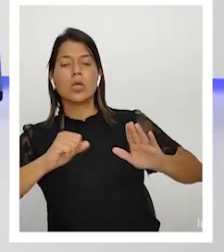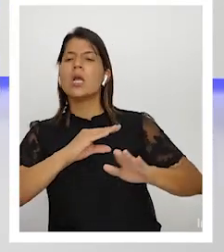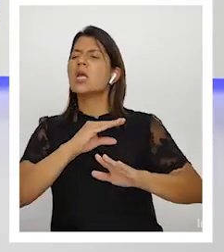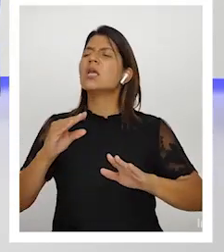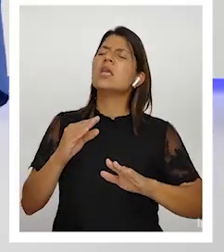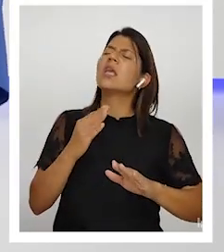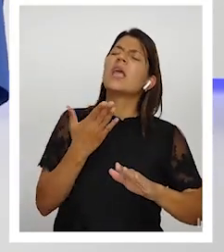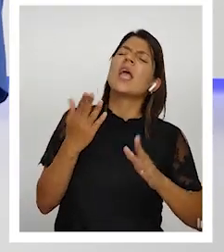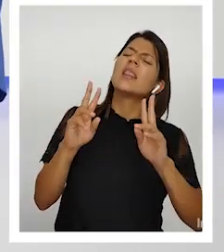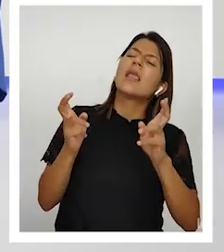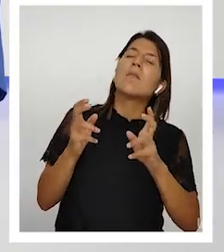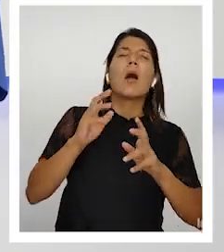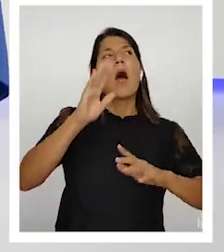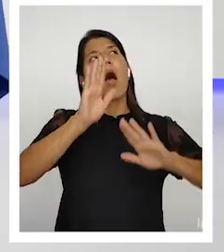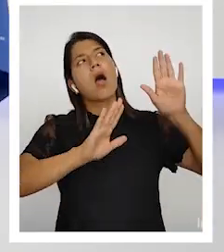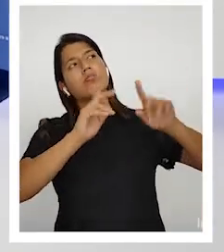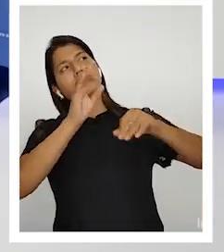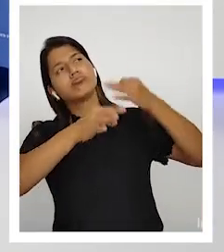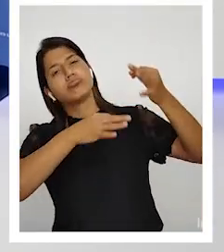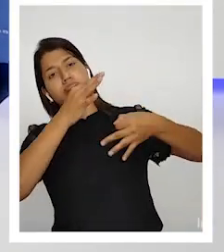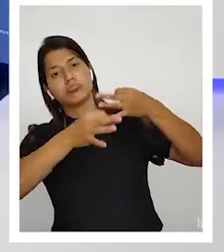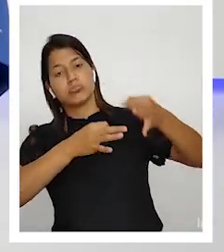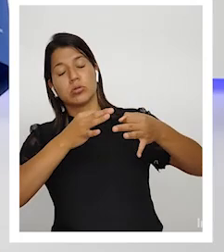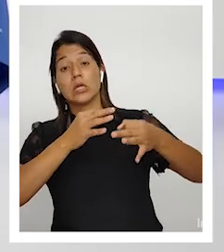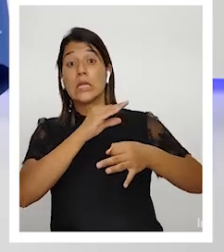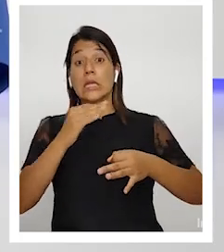esto, de esto muy bien nosotros